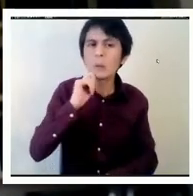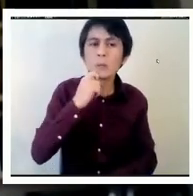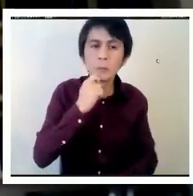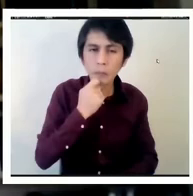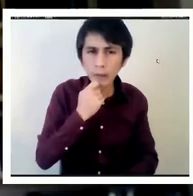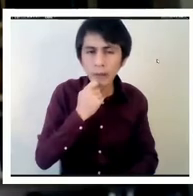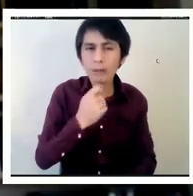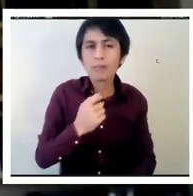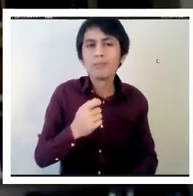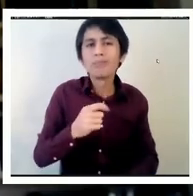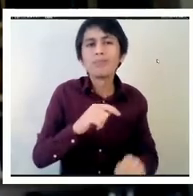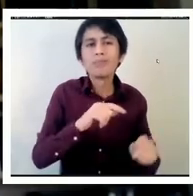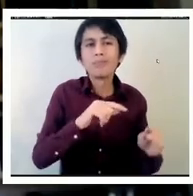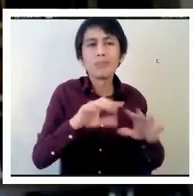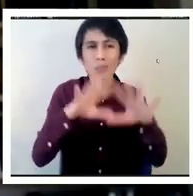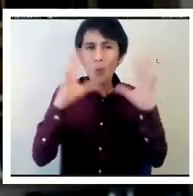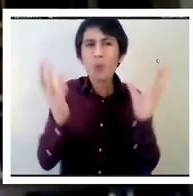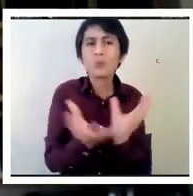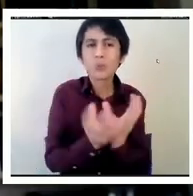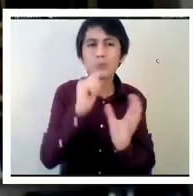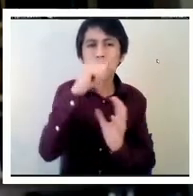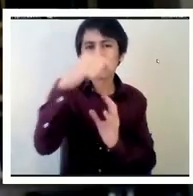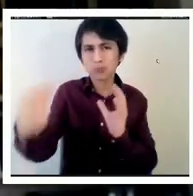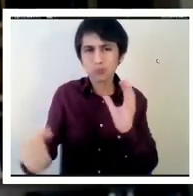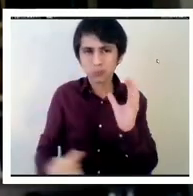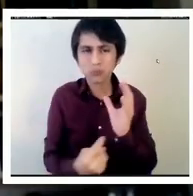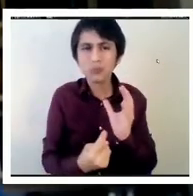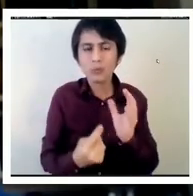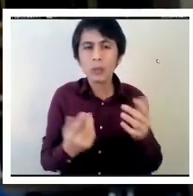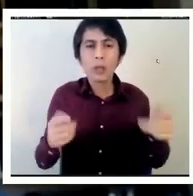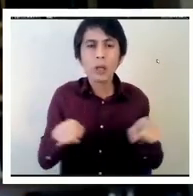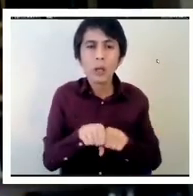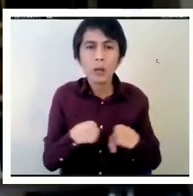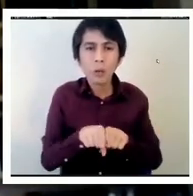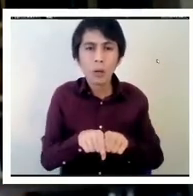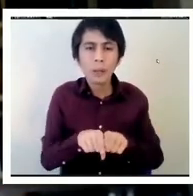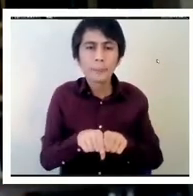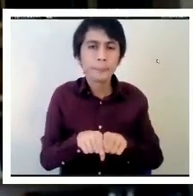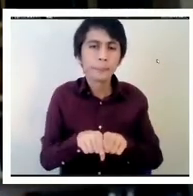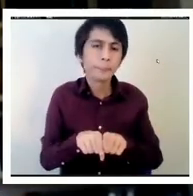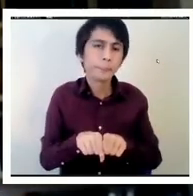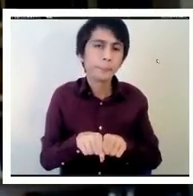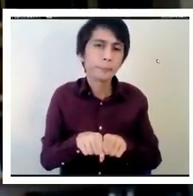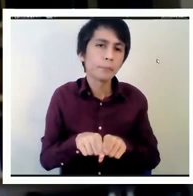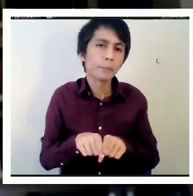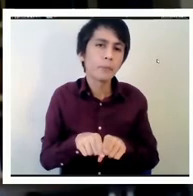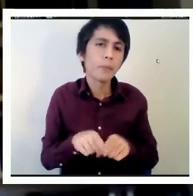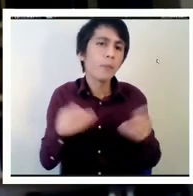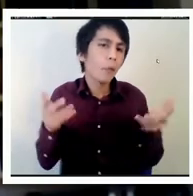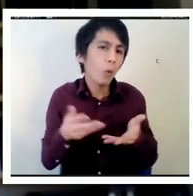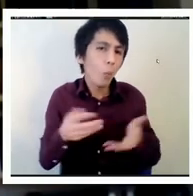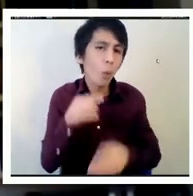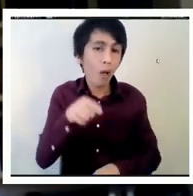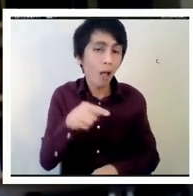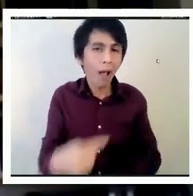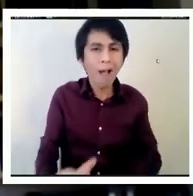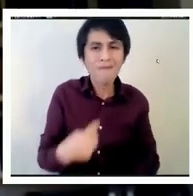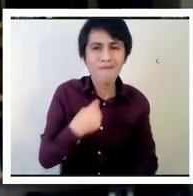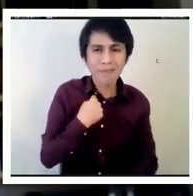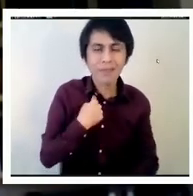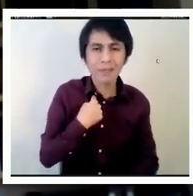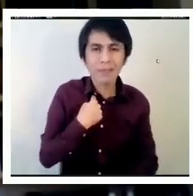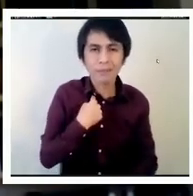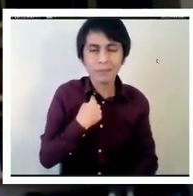partes del mundo en términos de cómo esto nos ha afectado en términos de